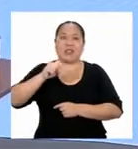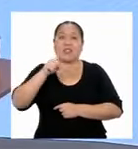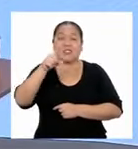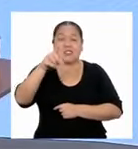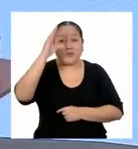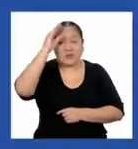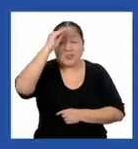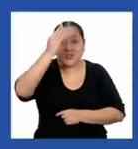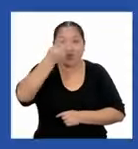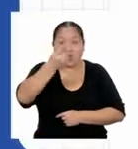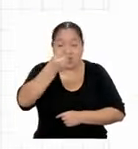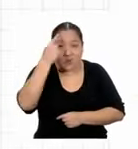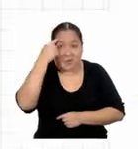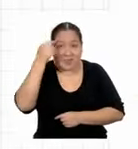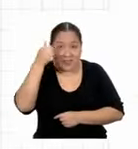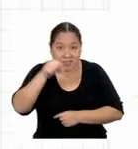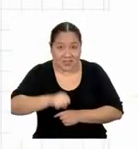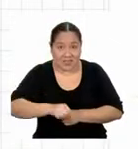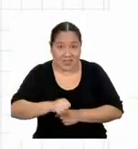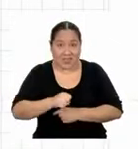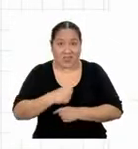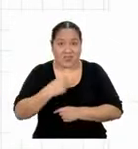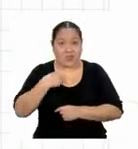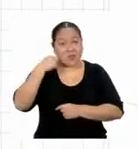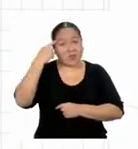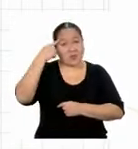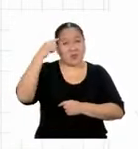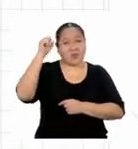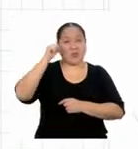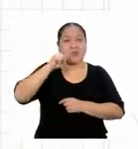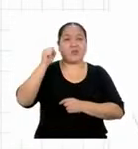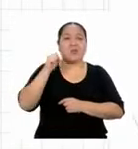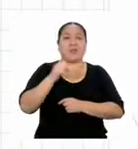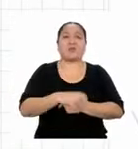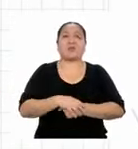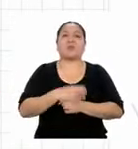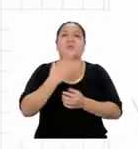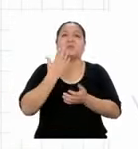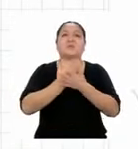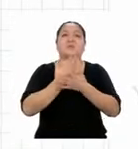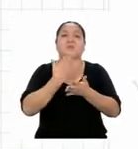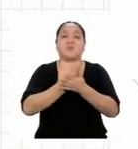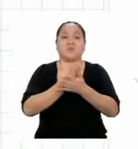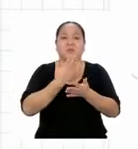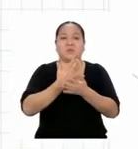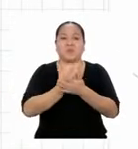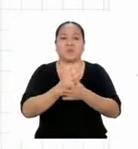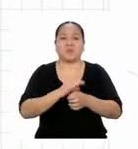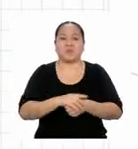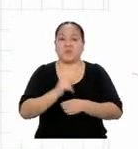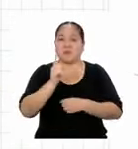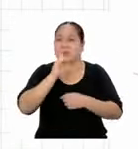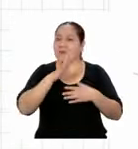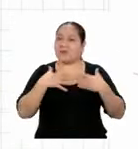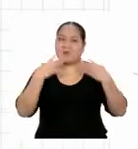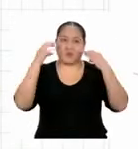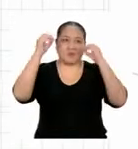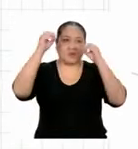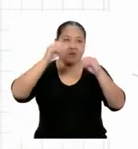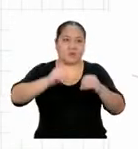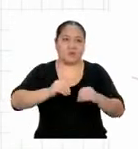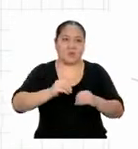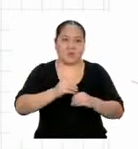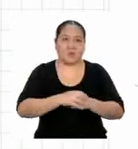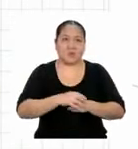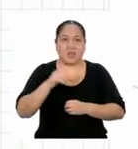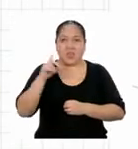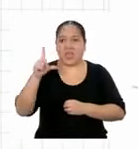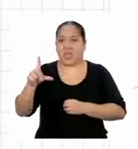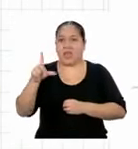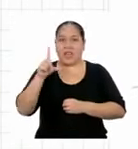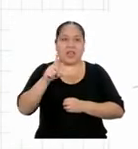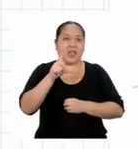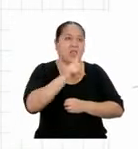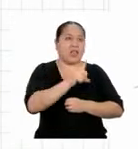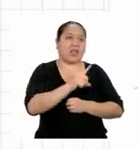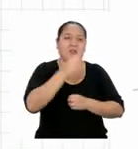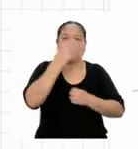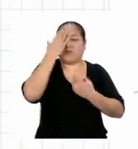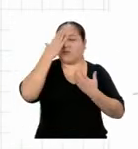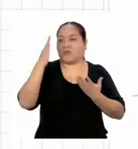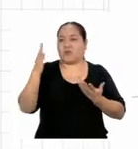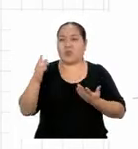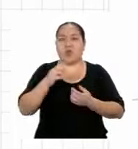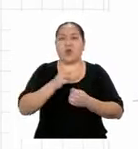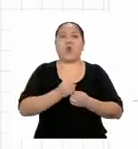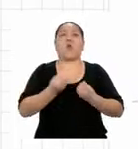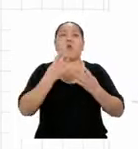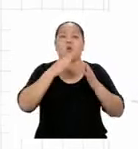¿ustedes qué creen? Yo creo que sí, pero déjame revisar. No puedo aplicar el criterio LLL porque